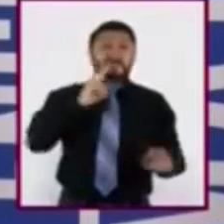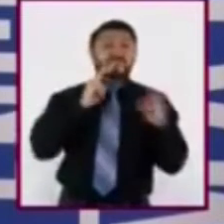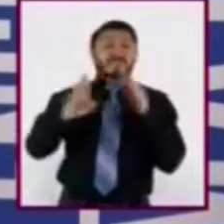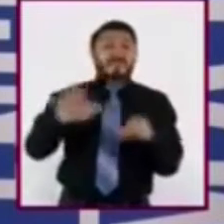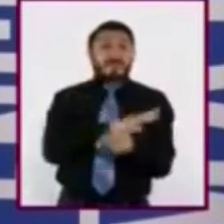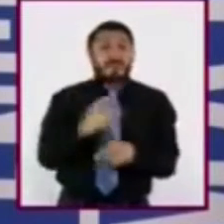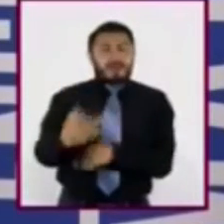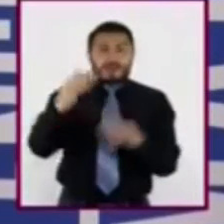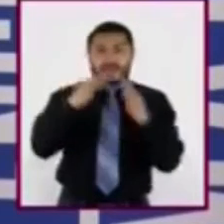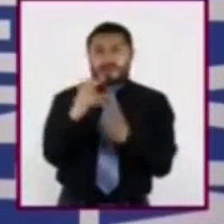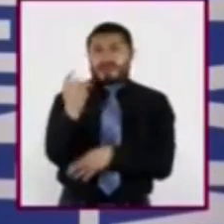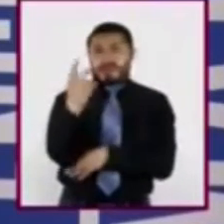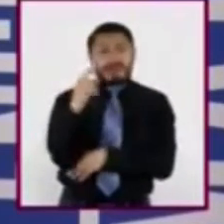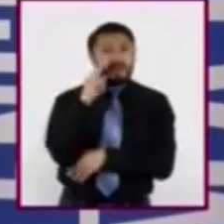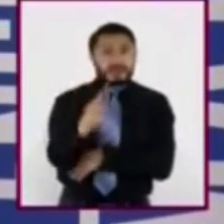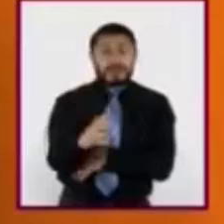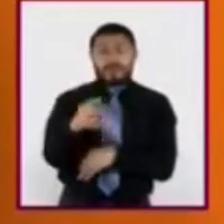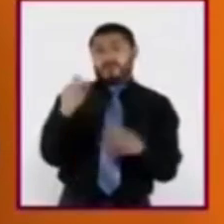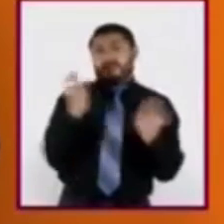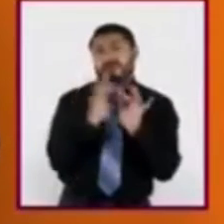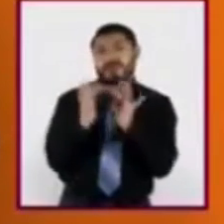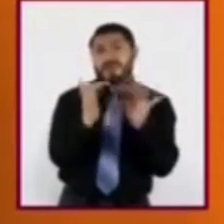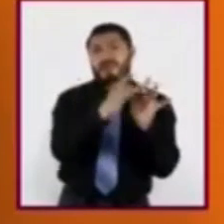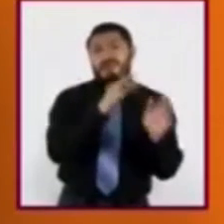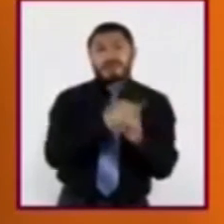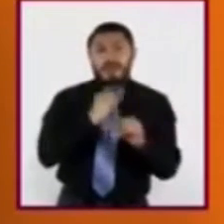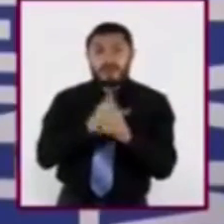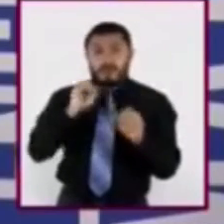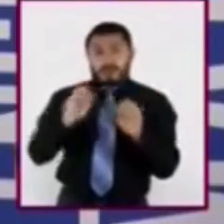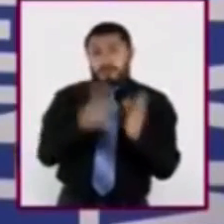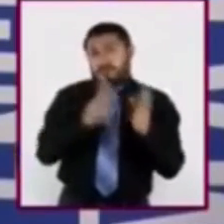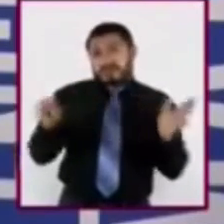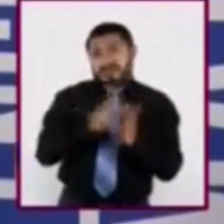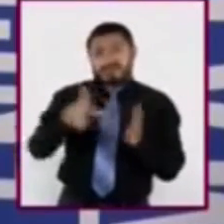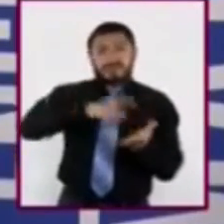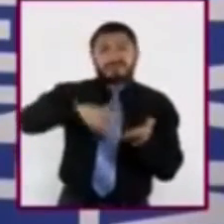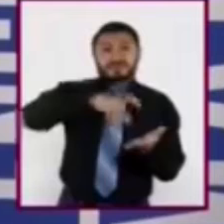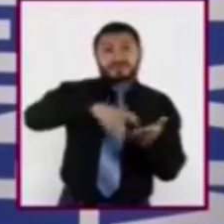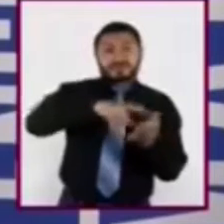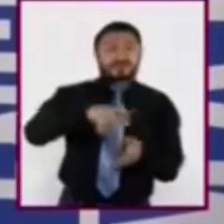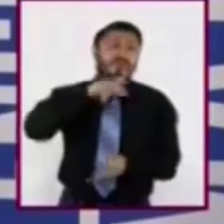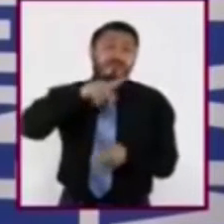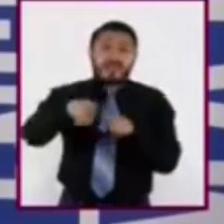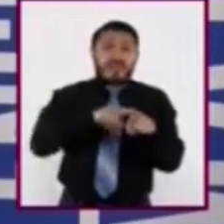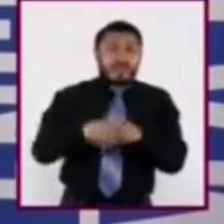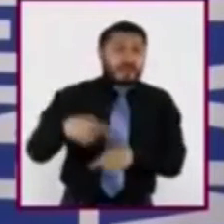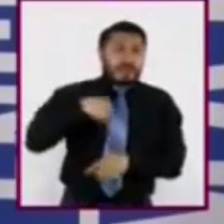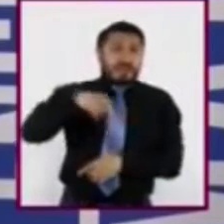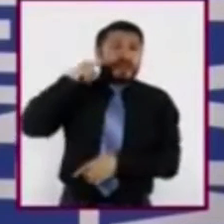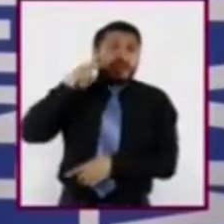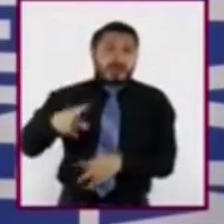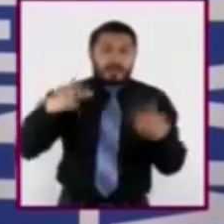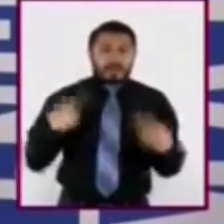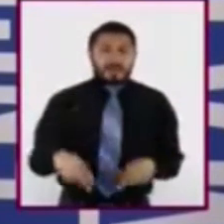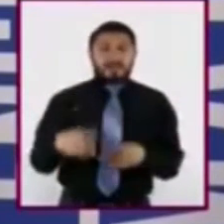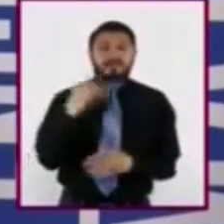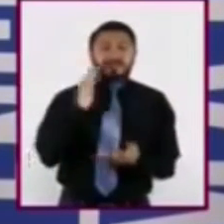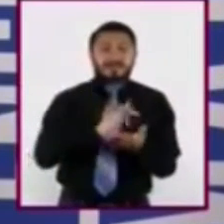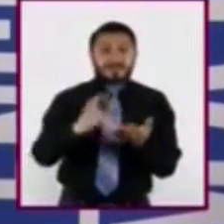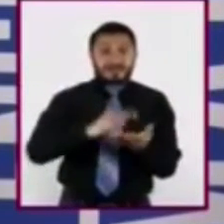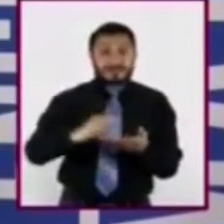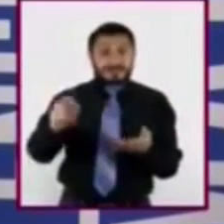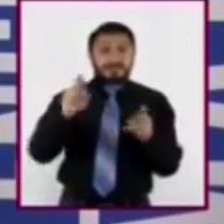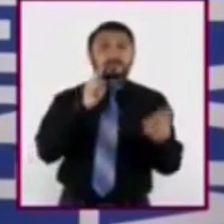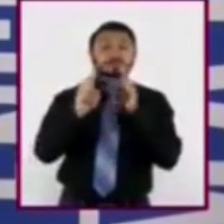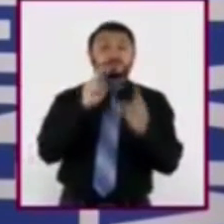casa, por mis redes sociales o por el periódico que compra mi papá o mi hermano. También veo gente leyendo noticias en su celular. Yo creo